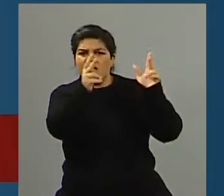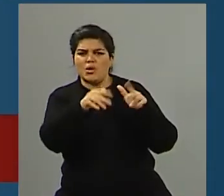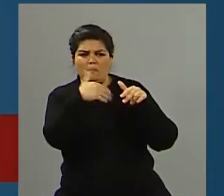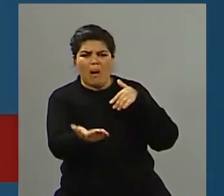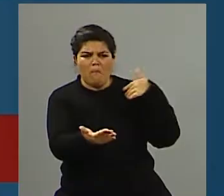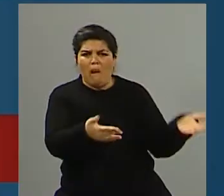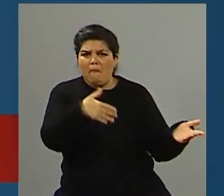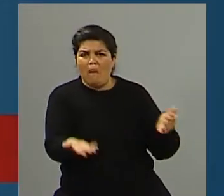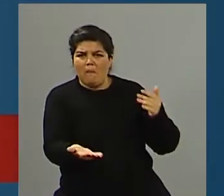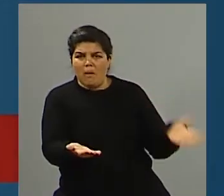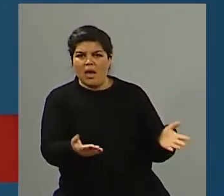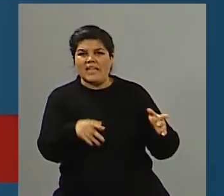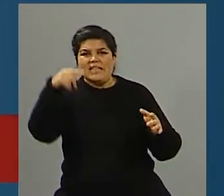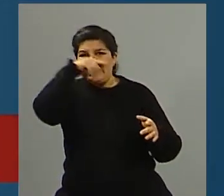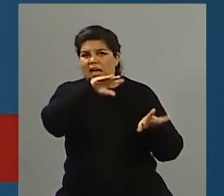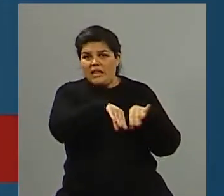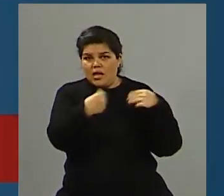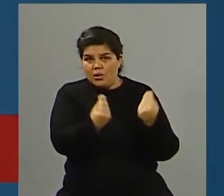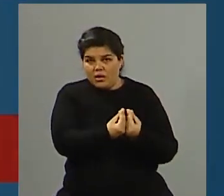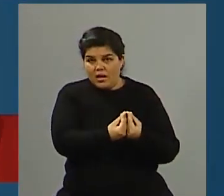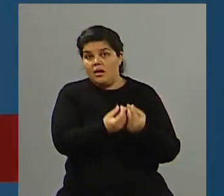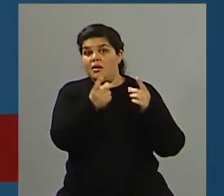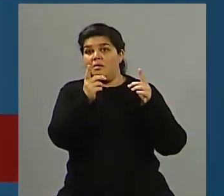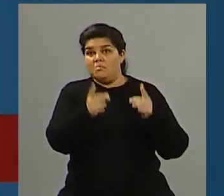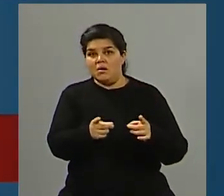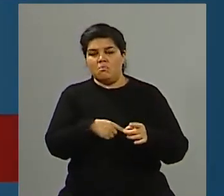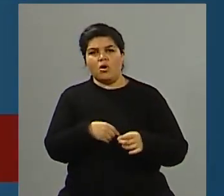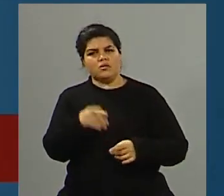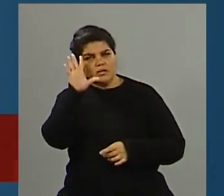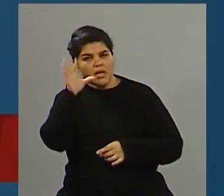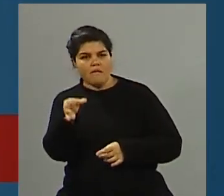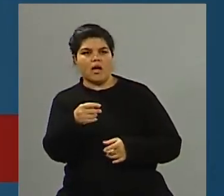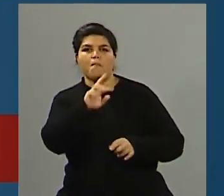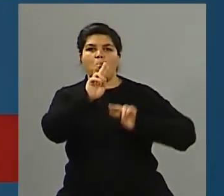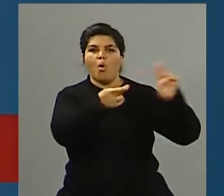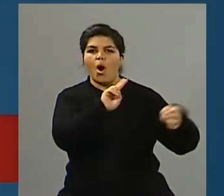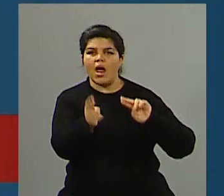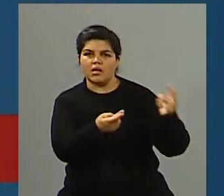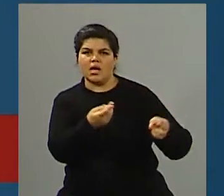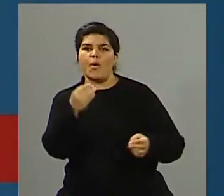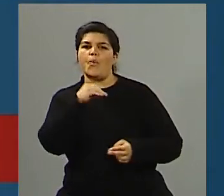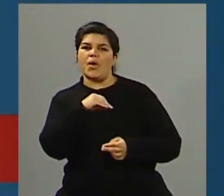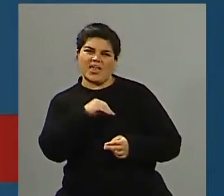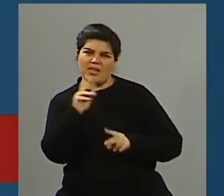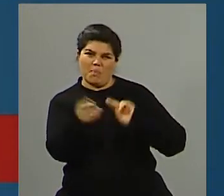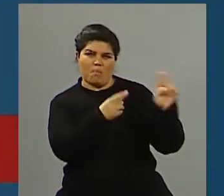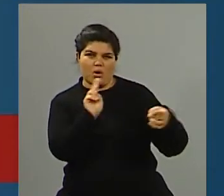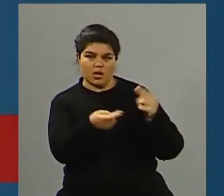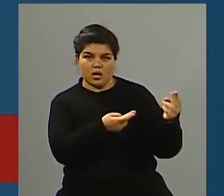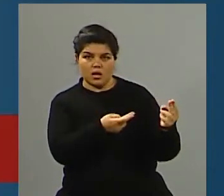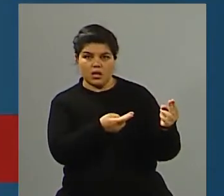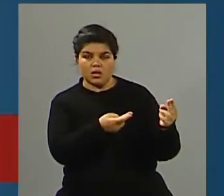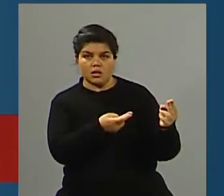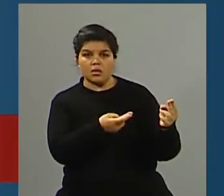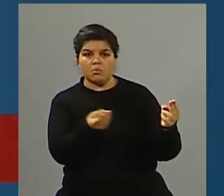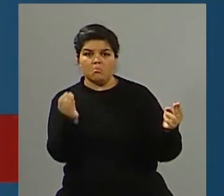más allá de esos números de víctimas que conocíamos en ese momento, también fueron muchos más